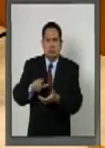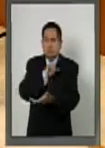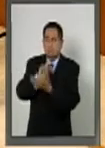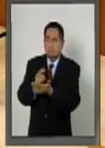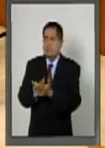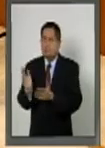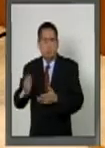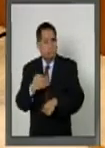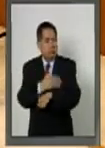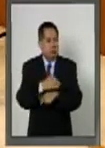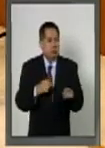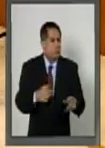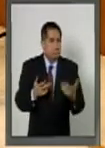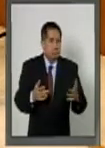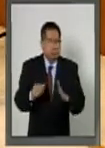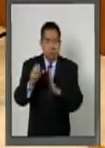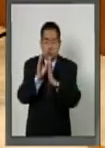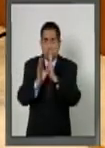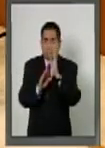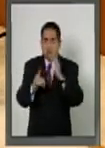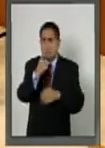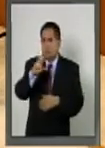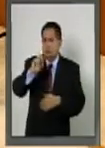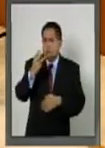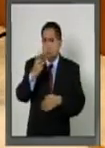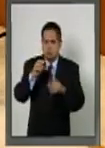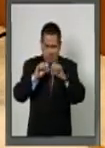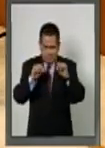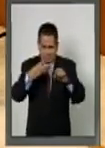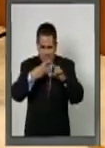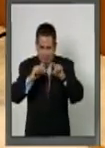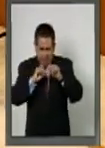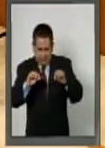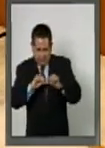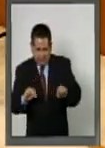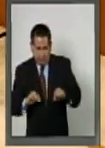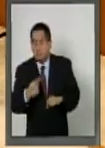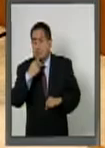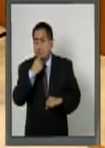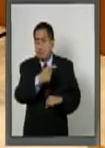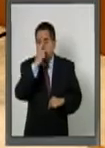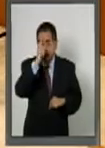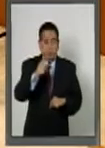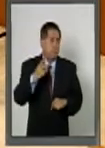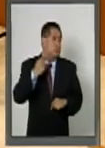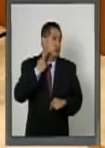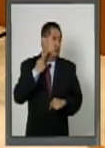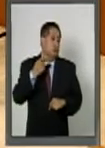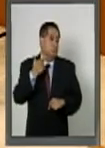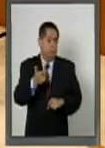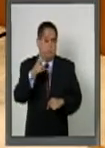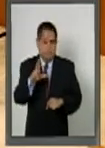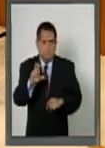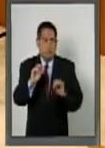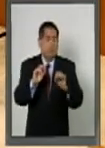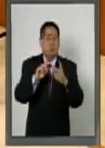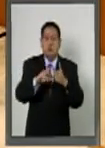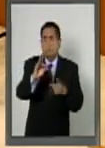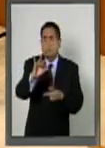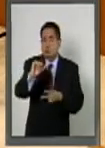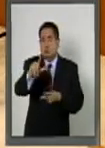La Constitución, el 102, segundo párrafo, tercer renglón, dice que para ser Procurador General de la República o fiscal